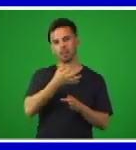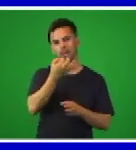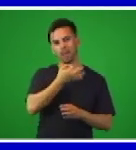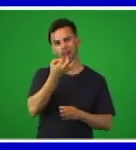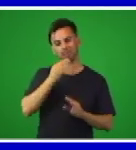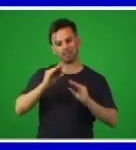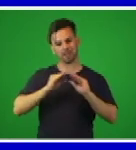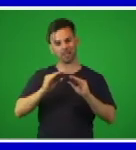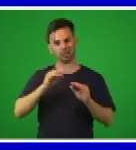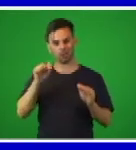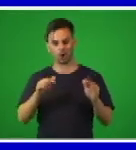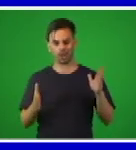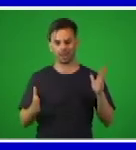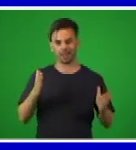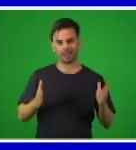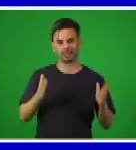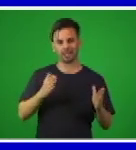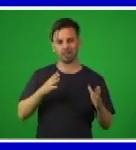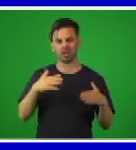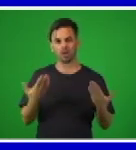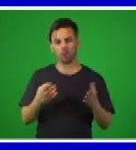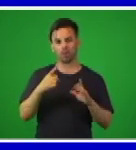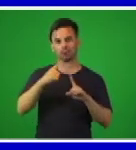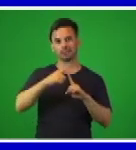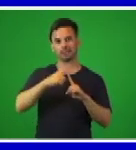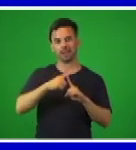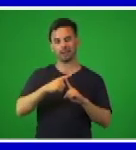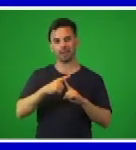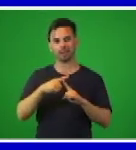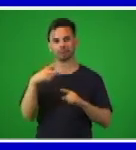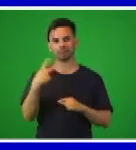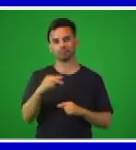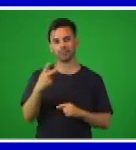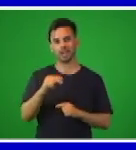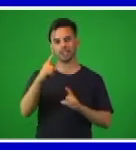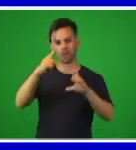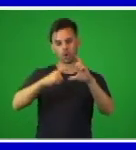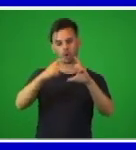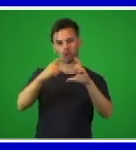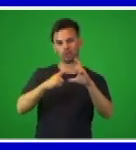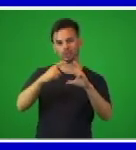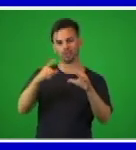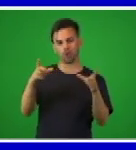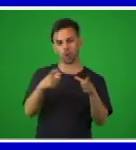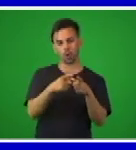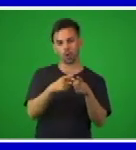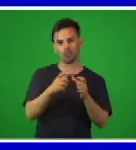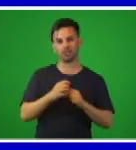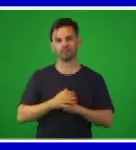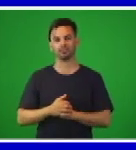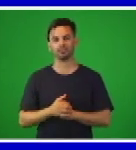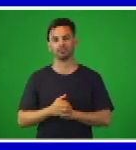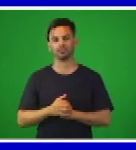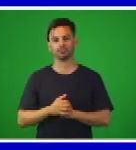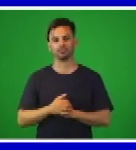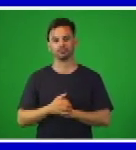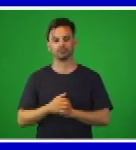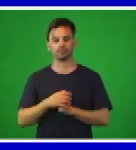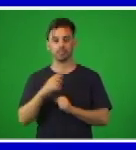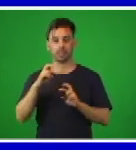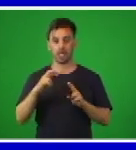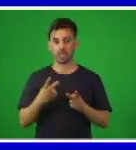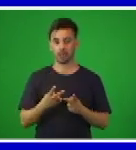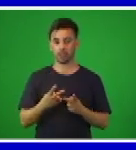durante esta etapa, cómo están haciendo las tareas, y están ejercitando los contenidos de esta unidad, es decir,